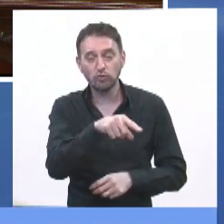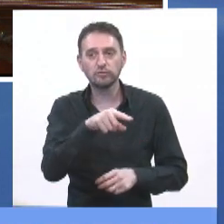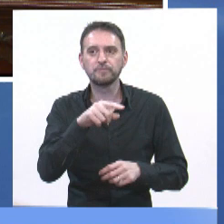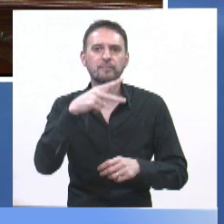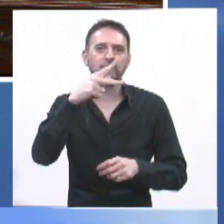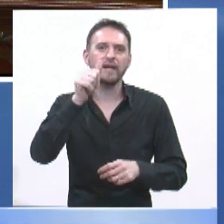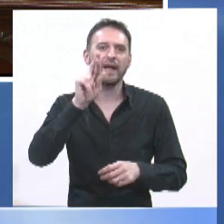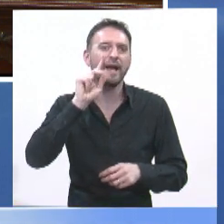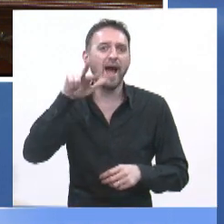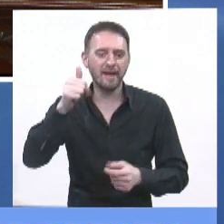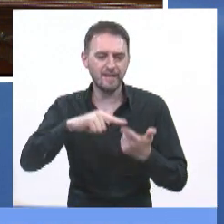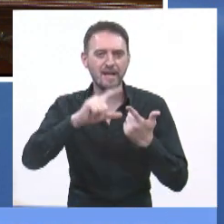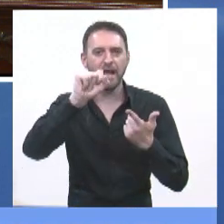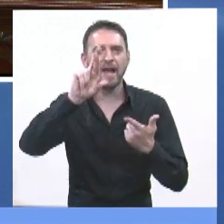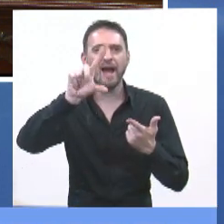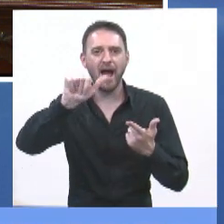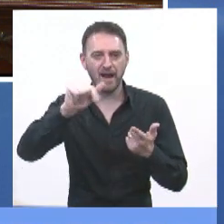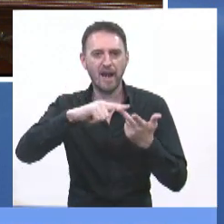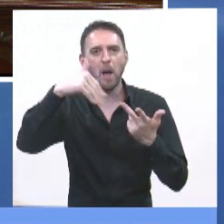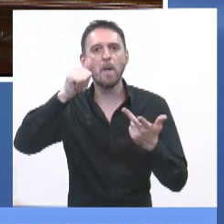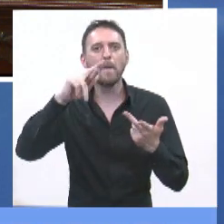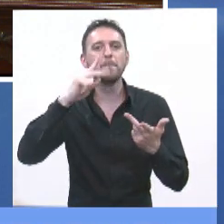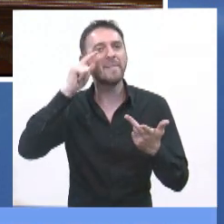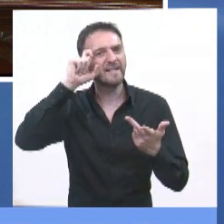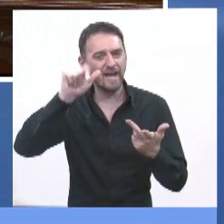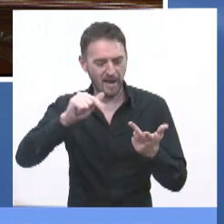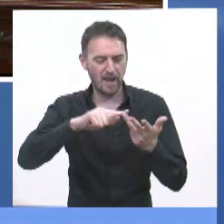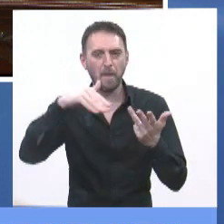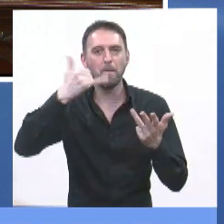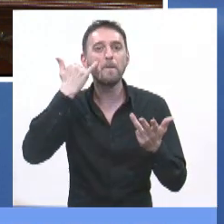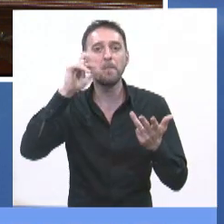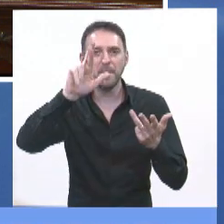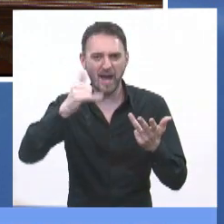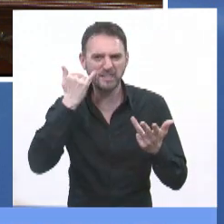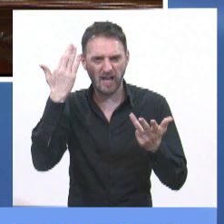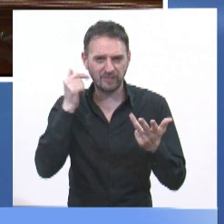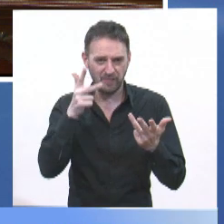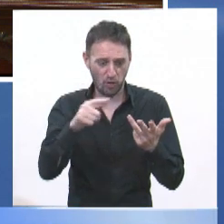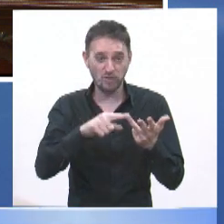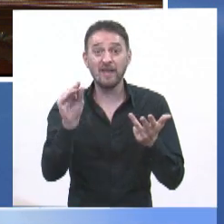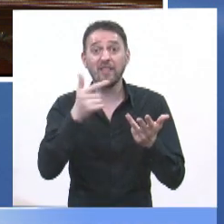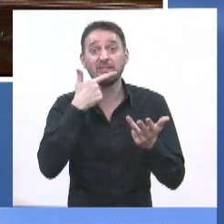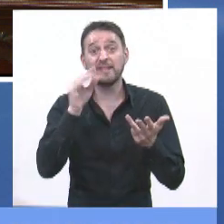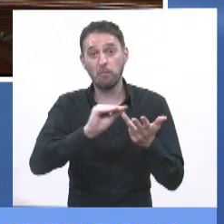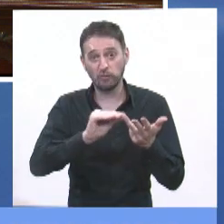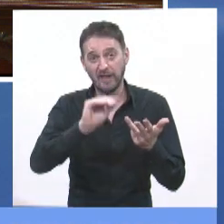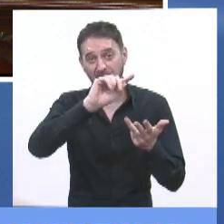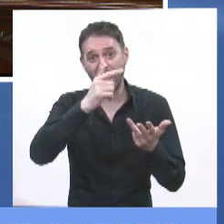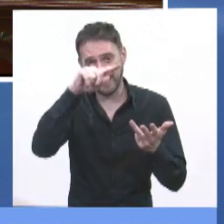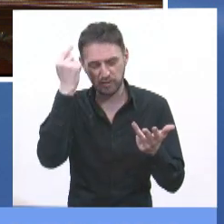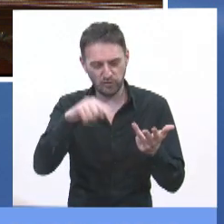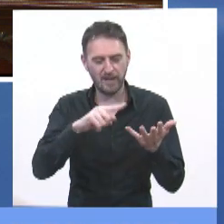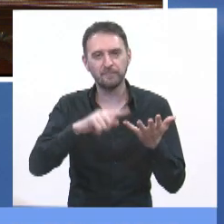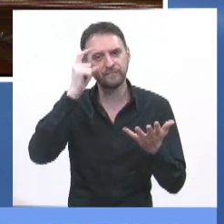Carina, Carla, Mariela, Mayda, que ya la mencioné, que es diputada nacional, Enrique